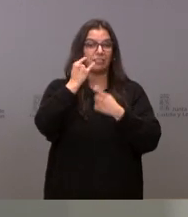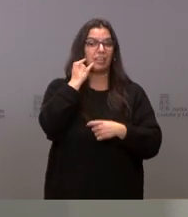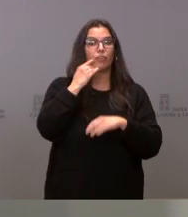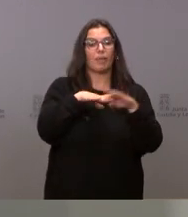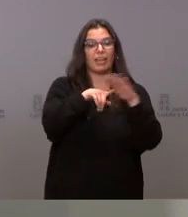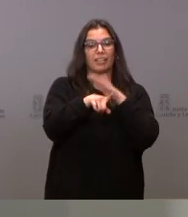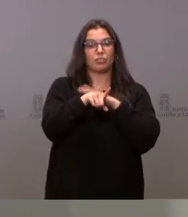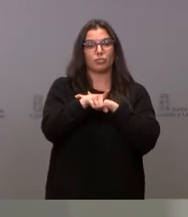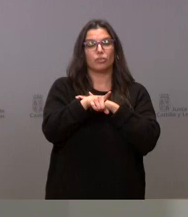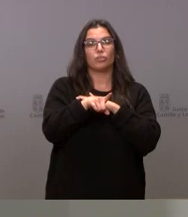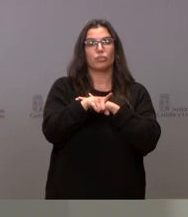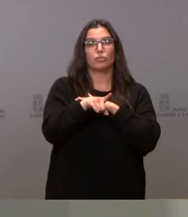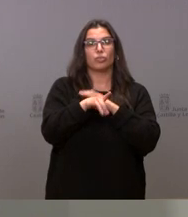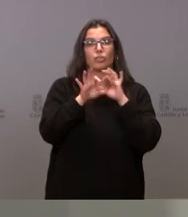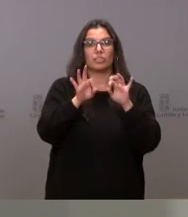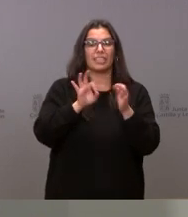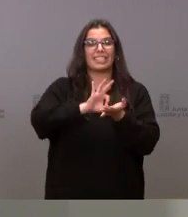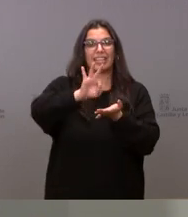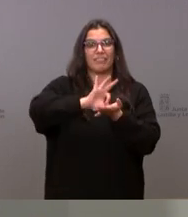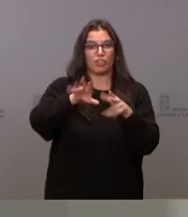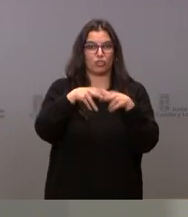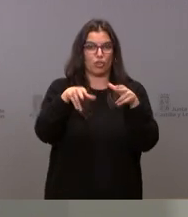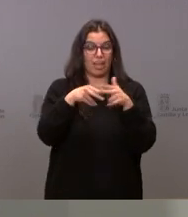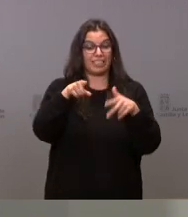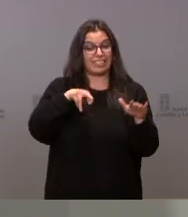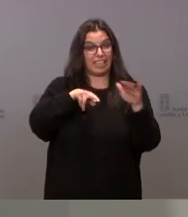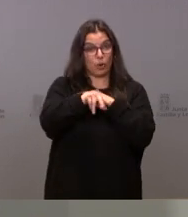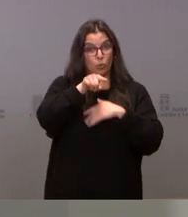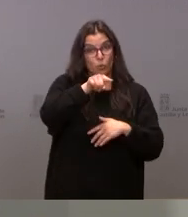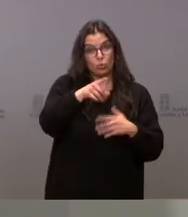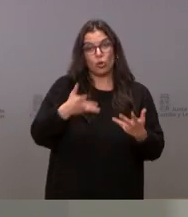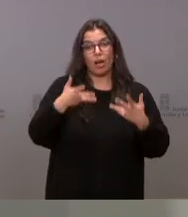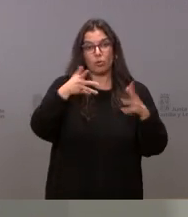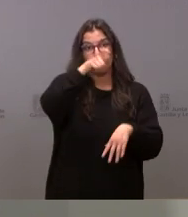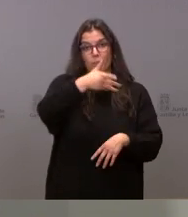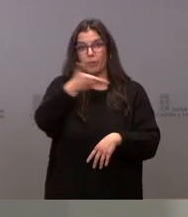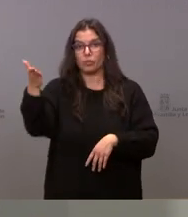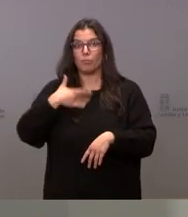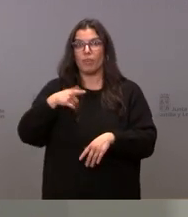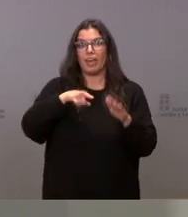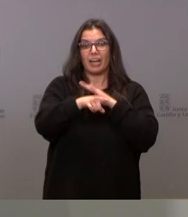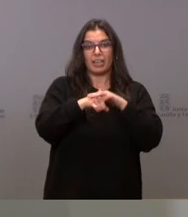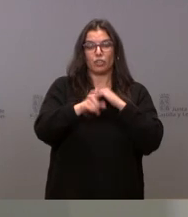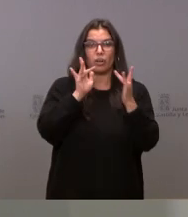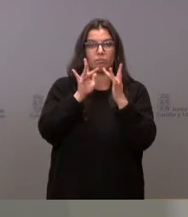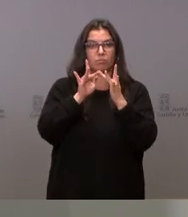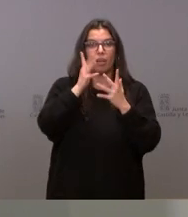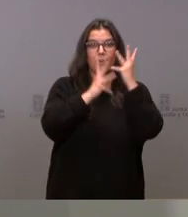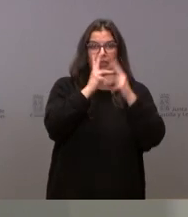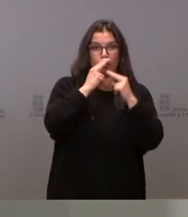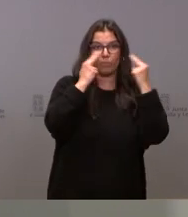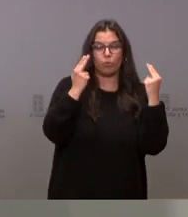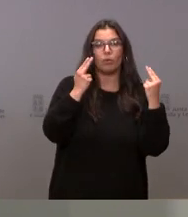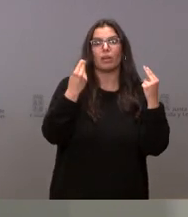trámites de nuestros servicios sociales. Este recurso ayuda a los ciudadanos a realizar sus gestiones con la Administración, tanto en referente a